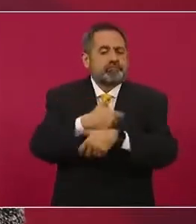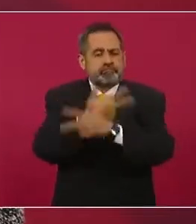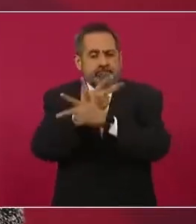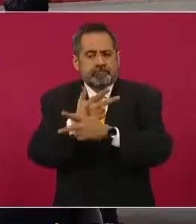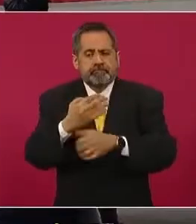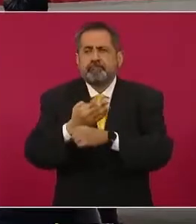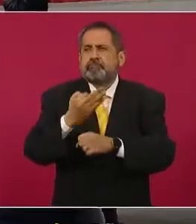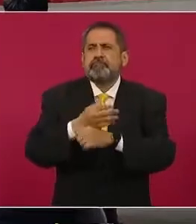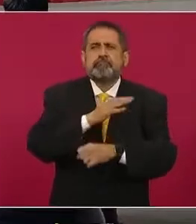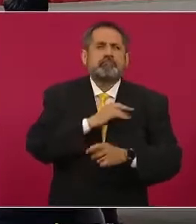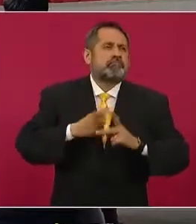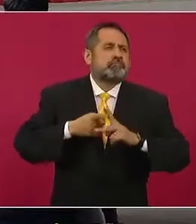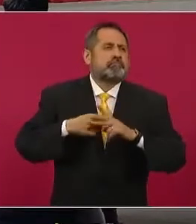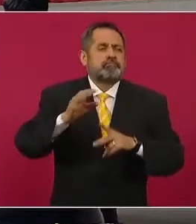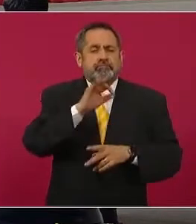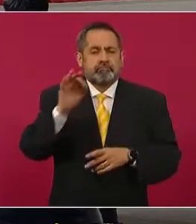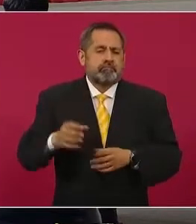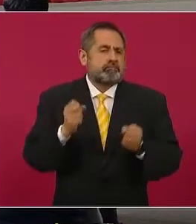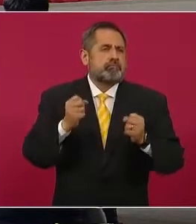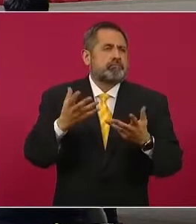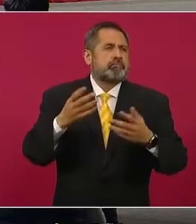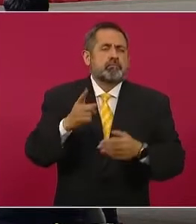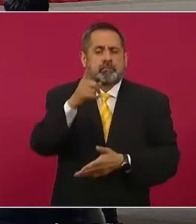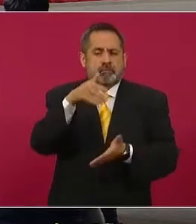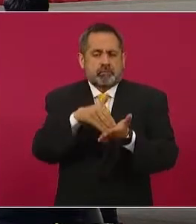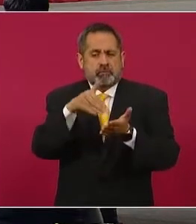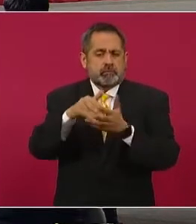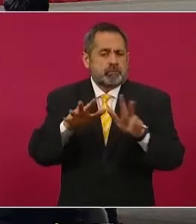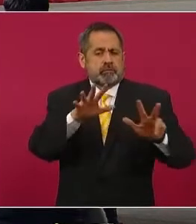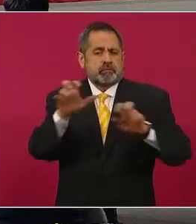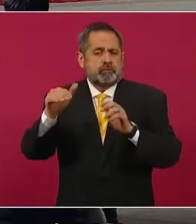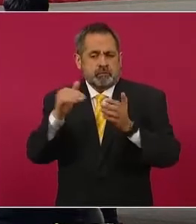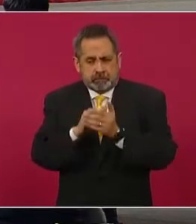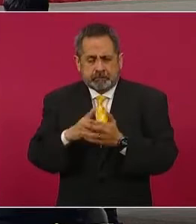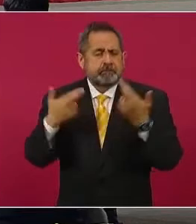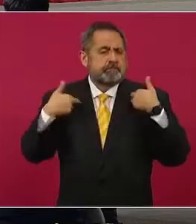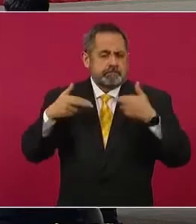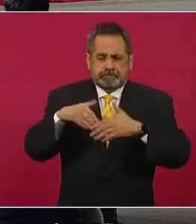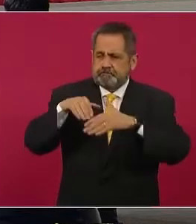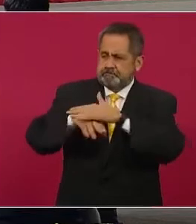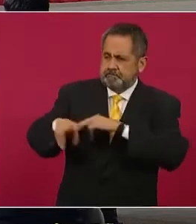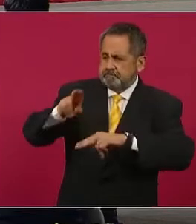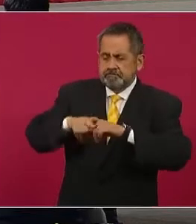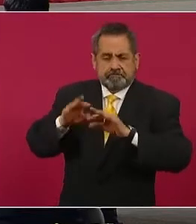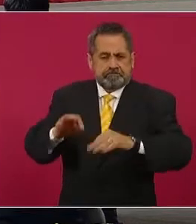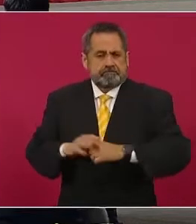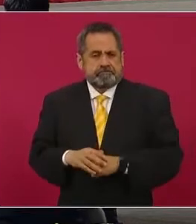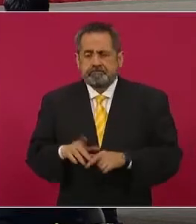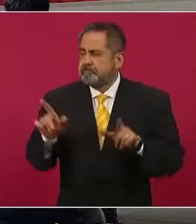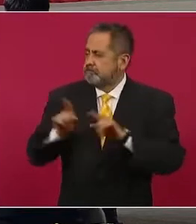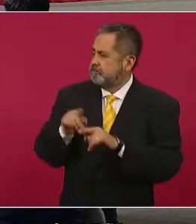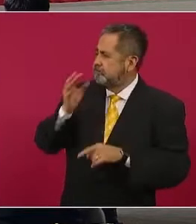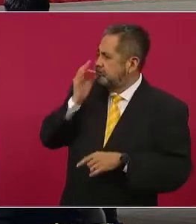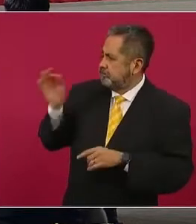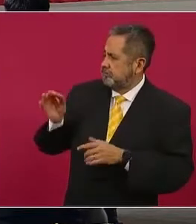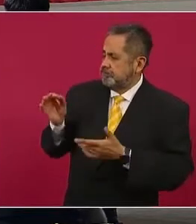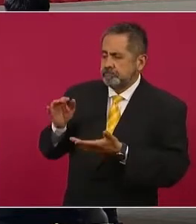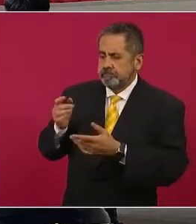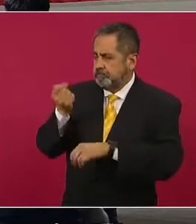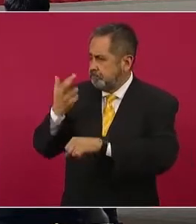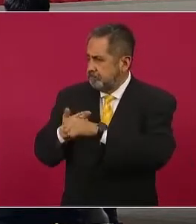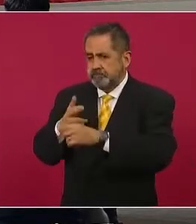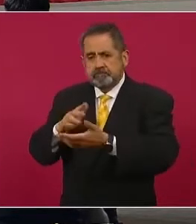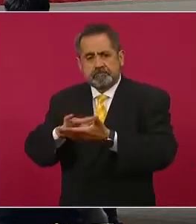tenemos un promedio presencial de un millón ochocientos mil maestros. ¿Sería cuánto, señor secretario? Muchas gracias y gracias a ustedes, medios de